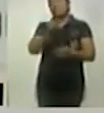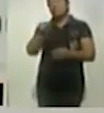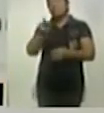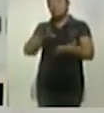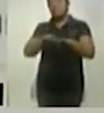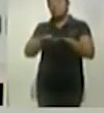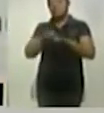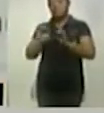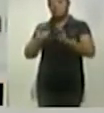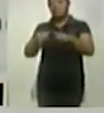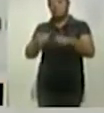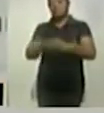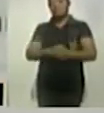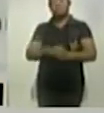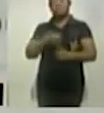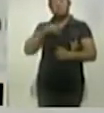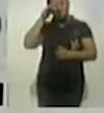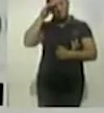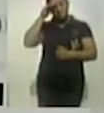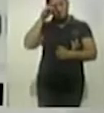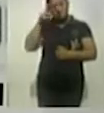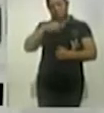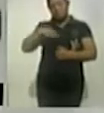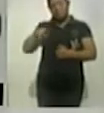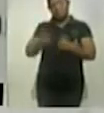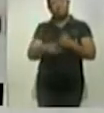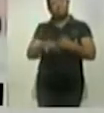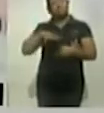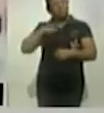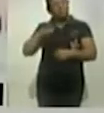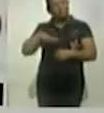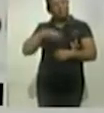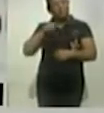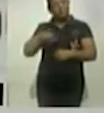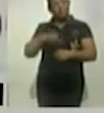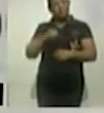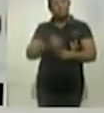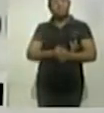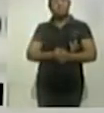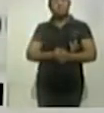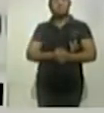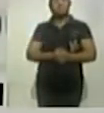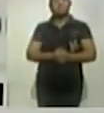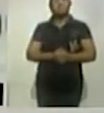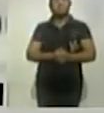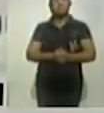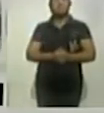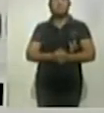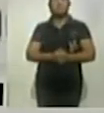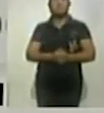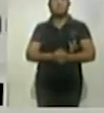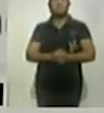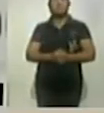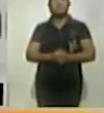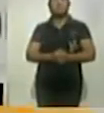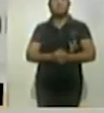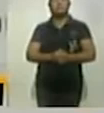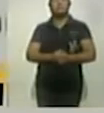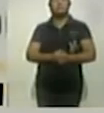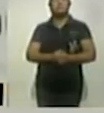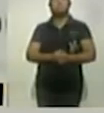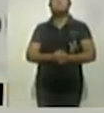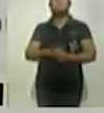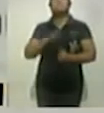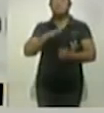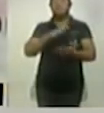Yo creo que con la suma de esfuerzos y esto que venimos haciendo y los protocolos que se vienen implementando y los multiplicadores de multiplicadores de